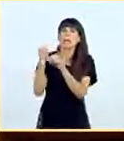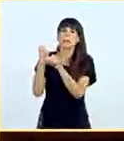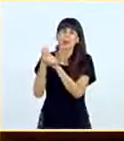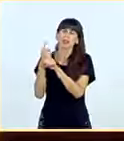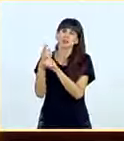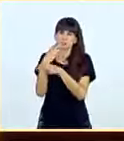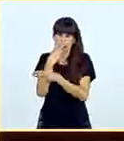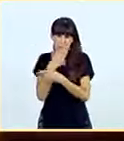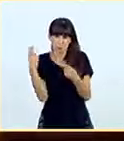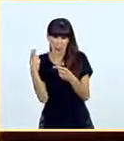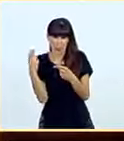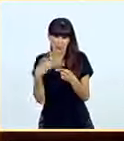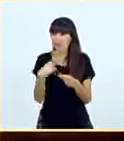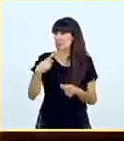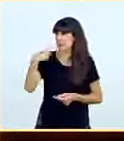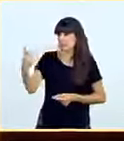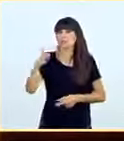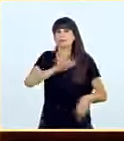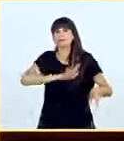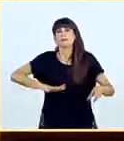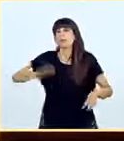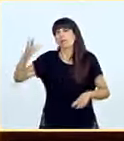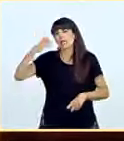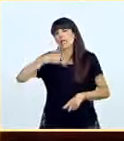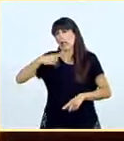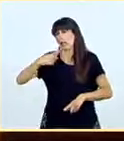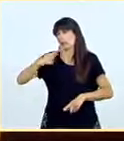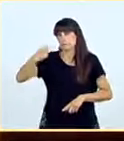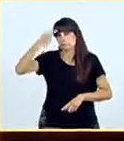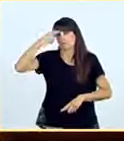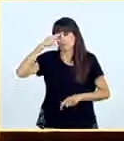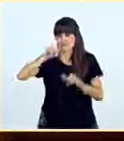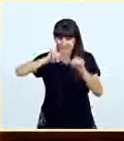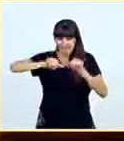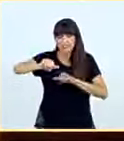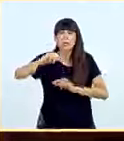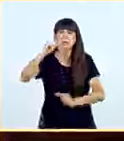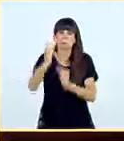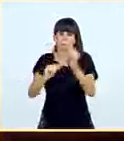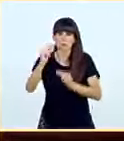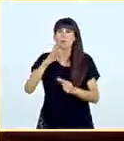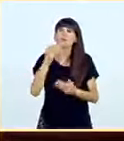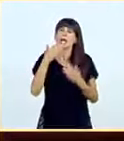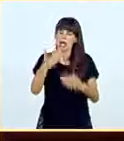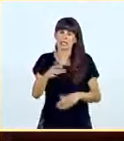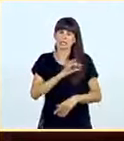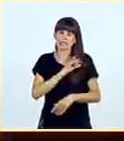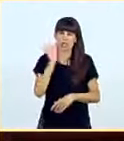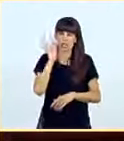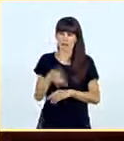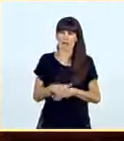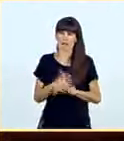públicos. Yo se lo digo, por si usted lo quiere tener en cuenta de cara a los próximos presupuestos, no hablo de subirse. Gracias, señoría.